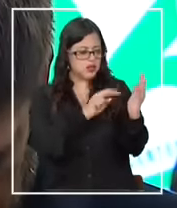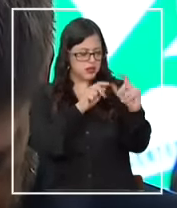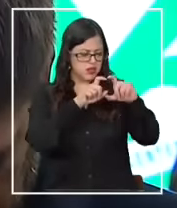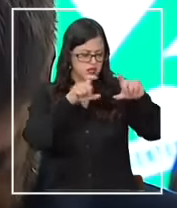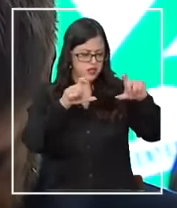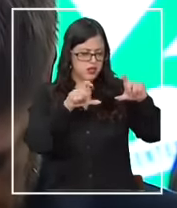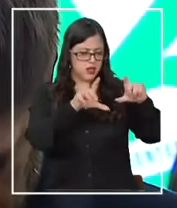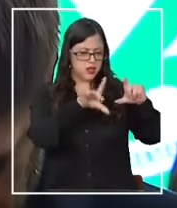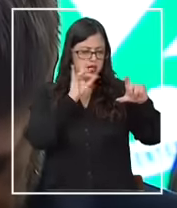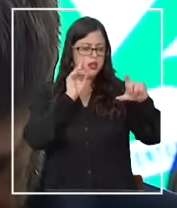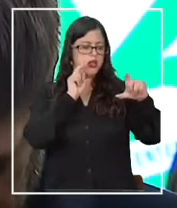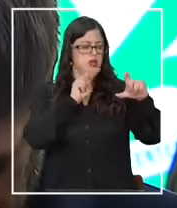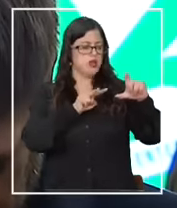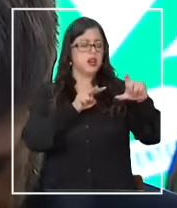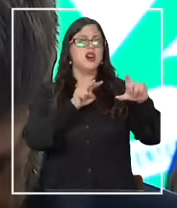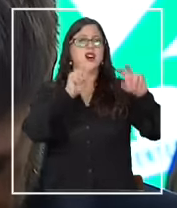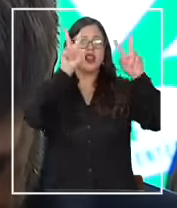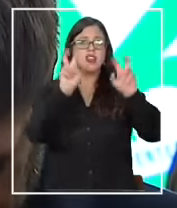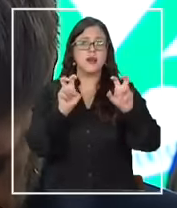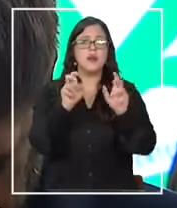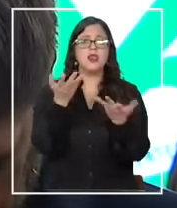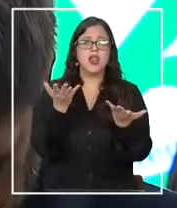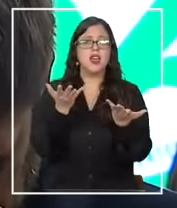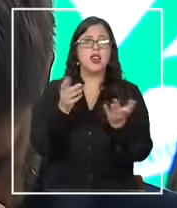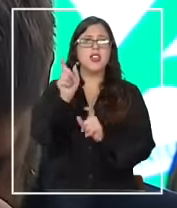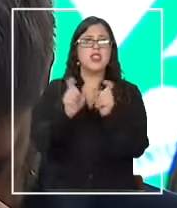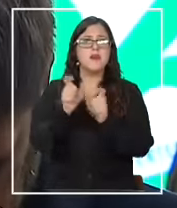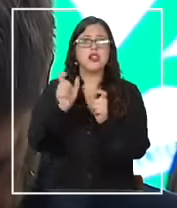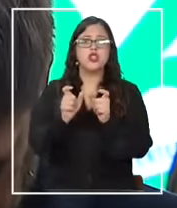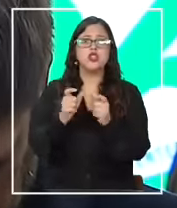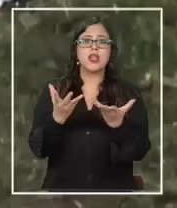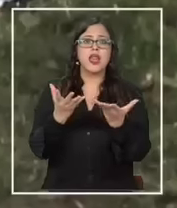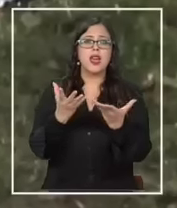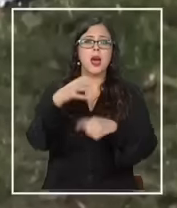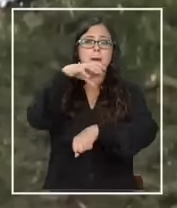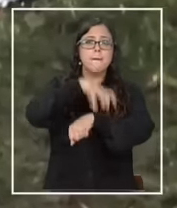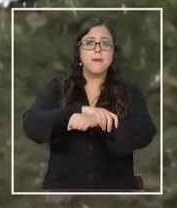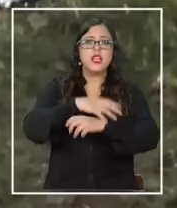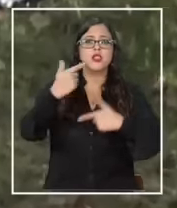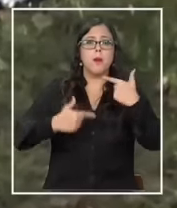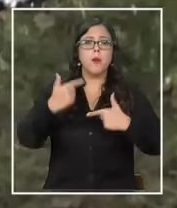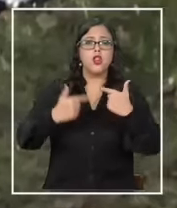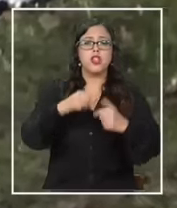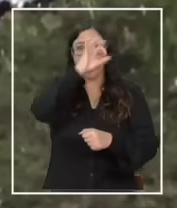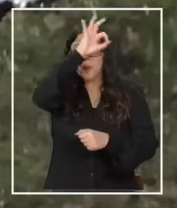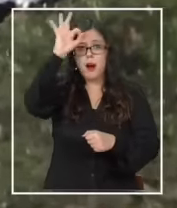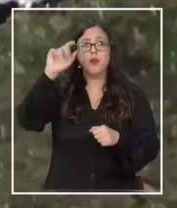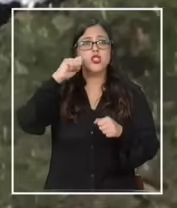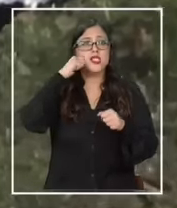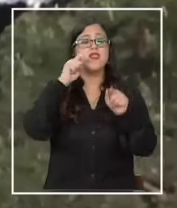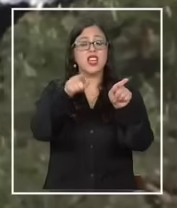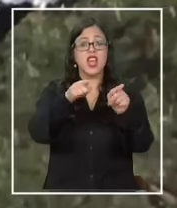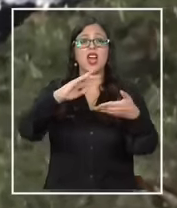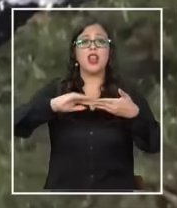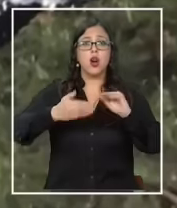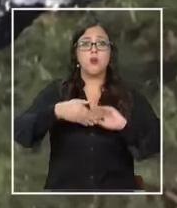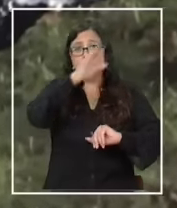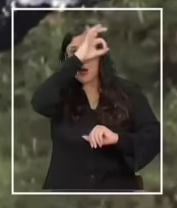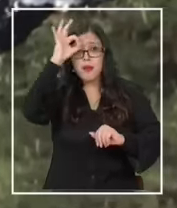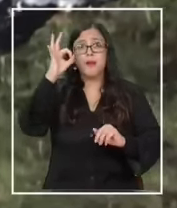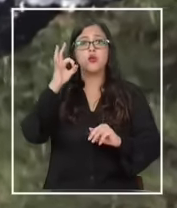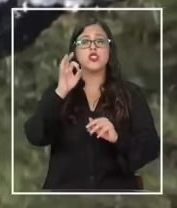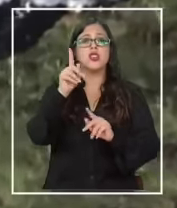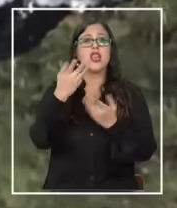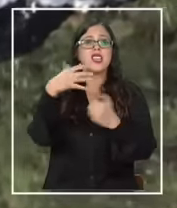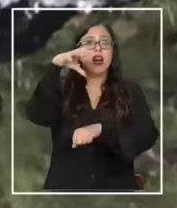libertad de lo que se denominan o autodenominan presos políticos mapuche. El lienzo se refiere a los comuneros mapuche que luego